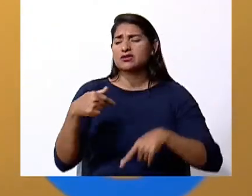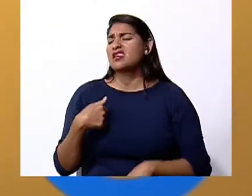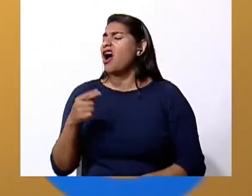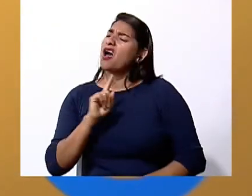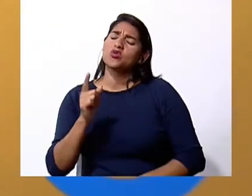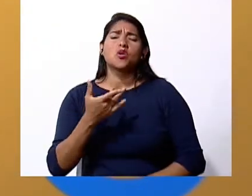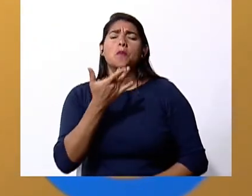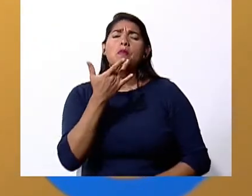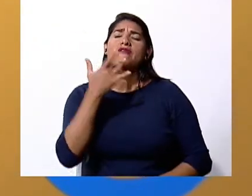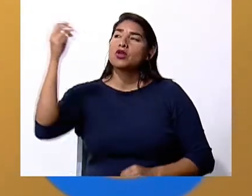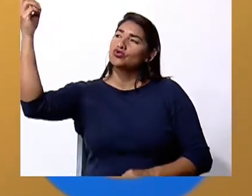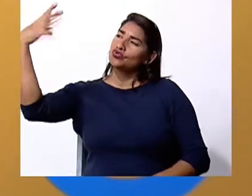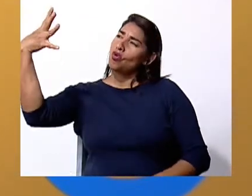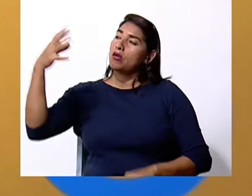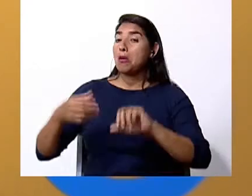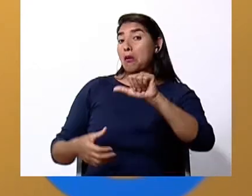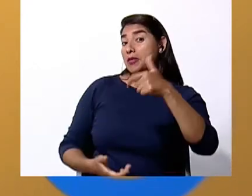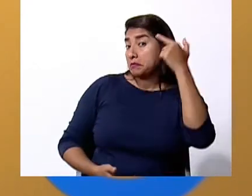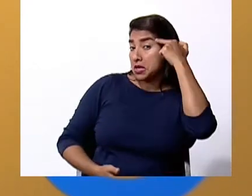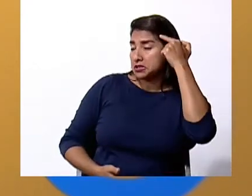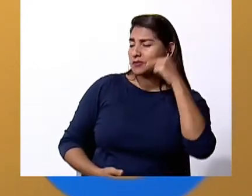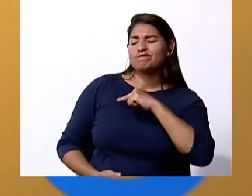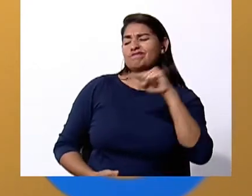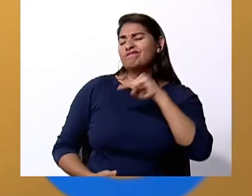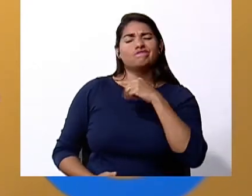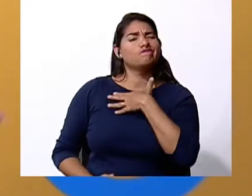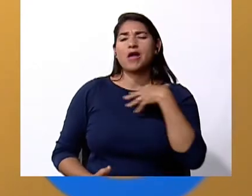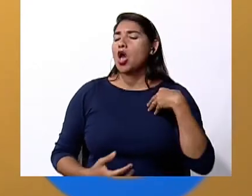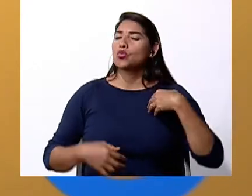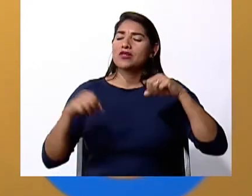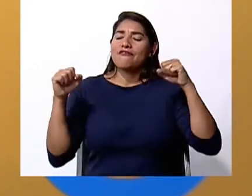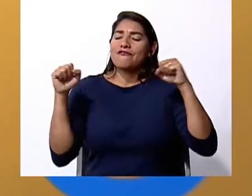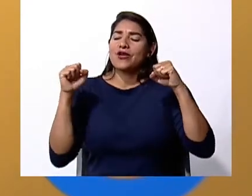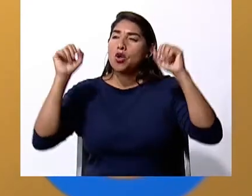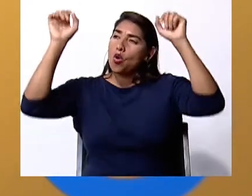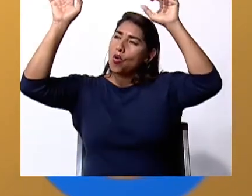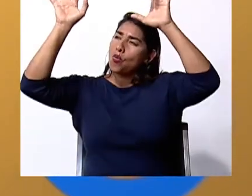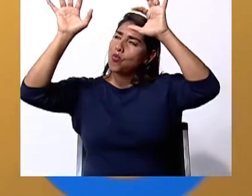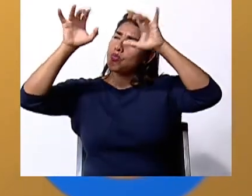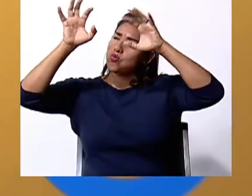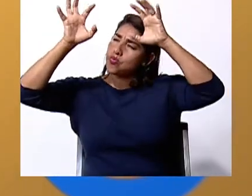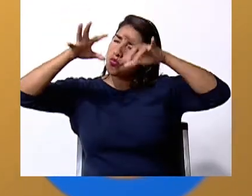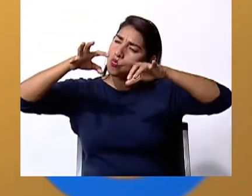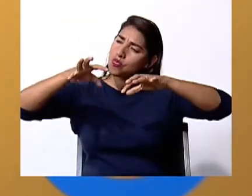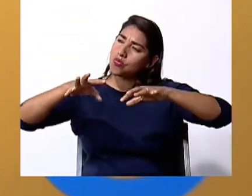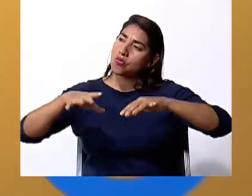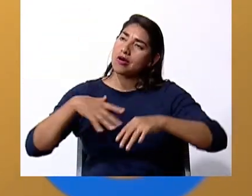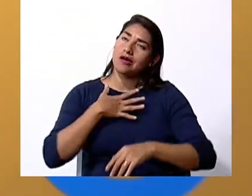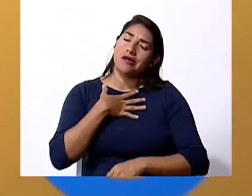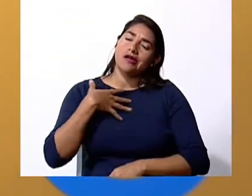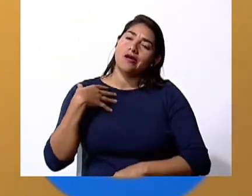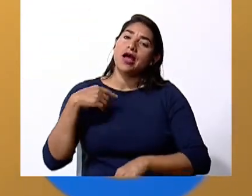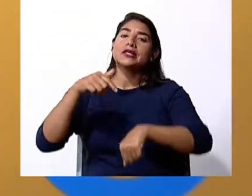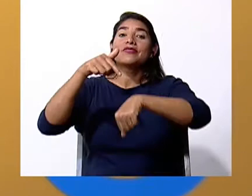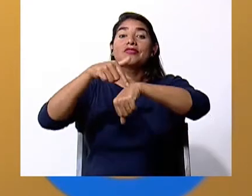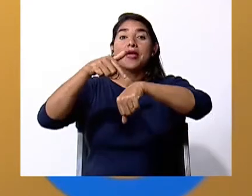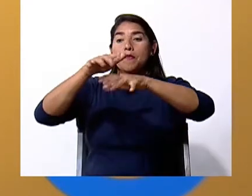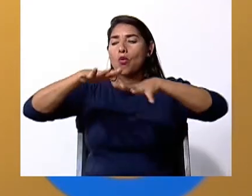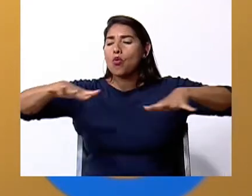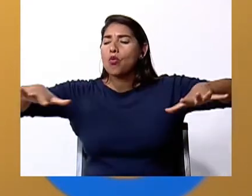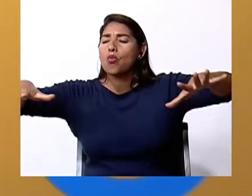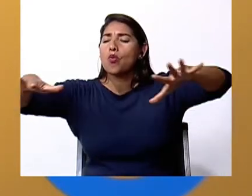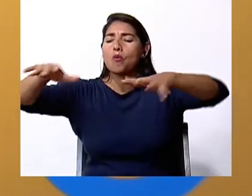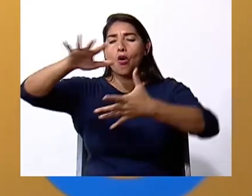yo prefiero cuándo hace sol. Hay gente que dice, no, a mí me gusta el frío y me gusta cuándo llueve. Eso era tiempo atmosférico.